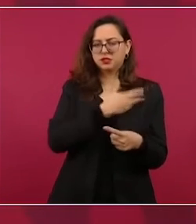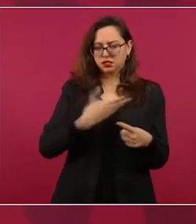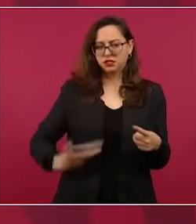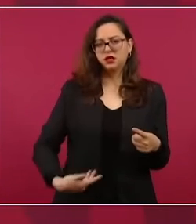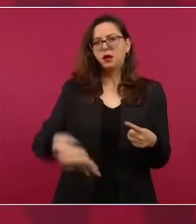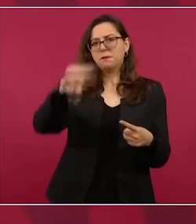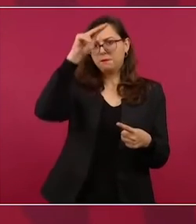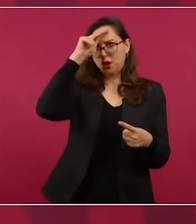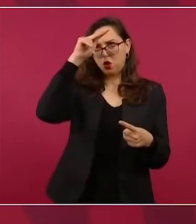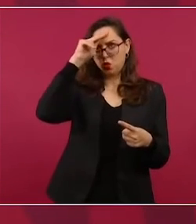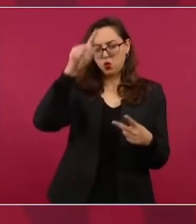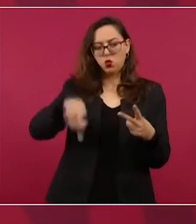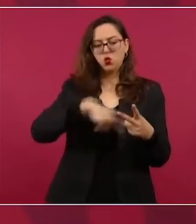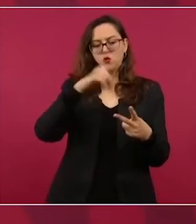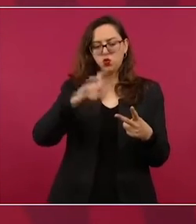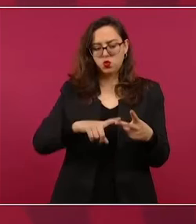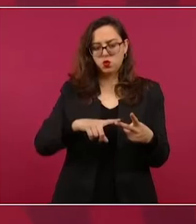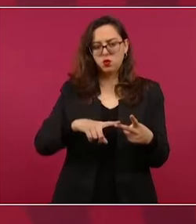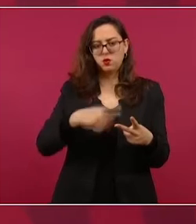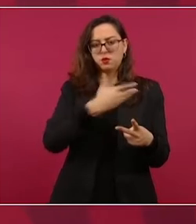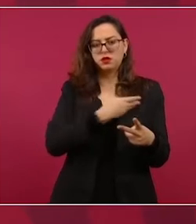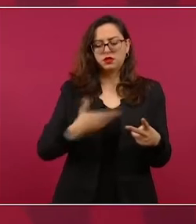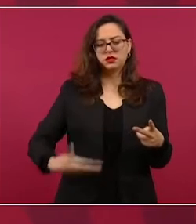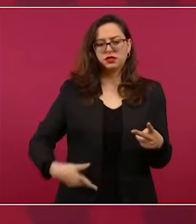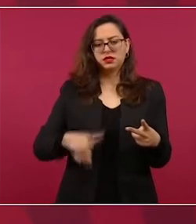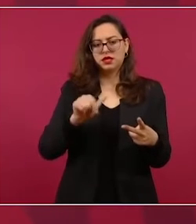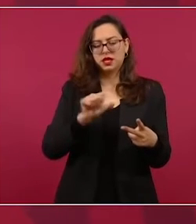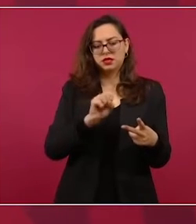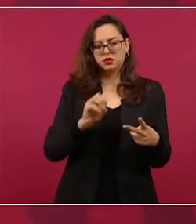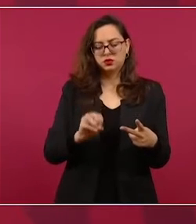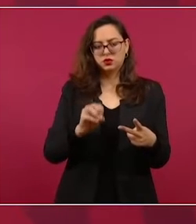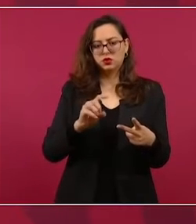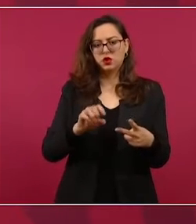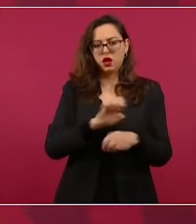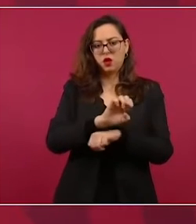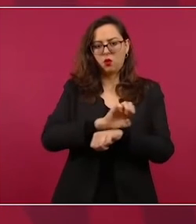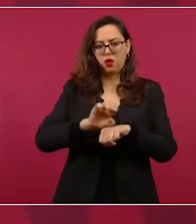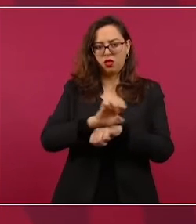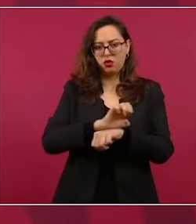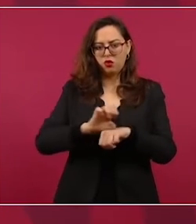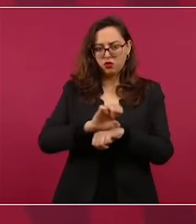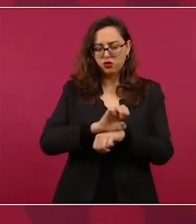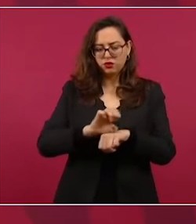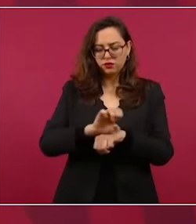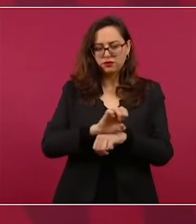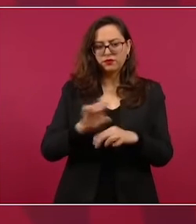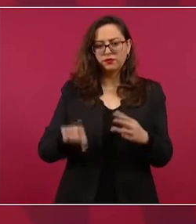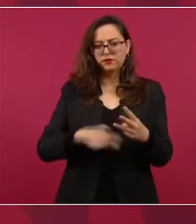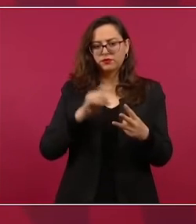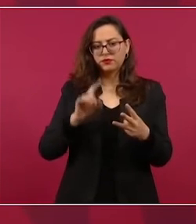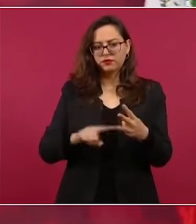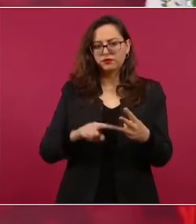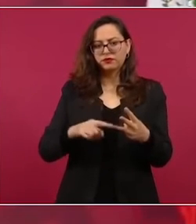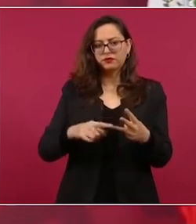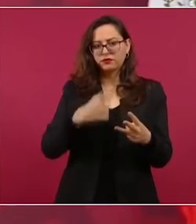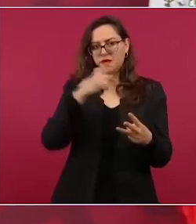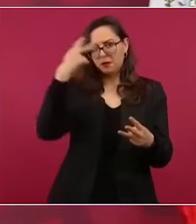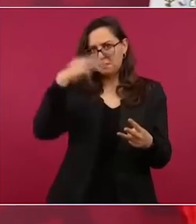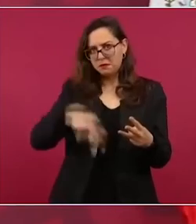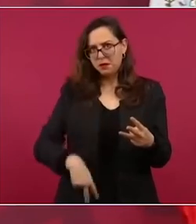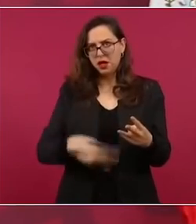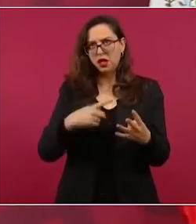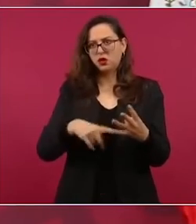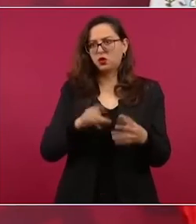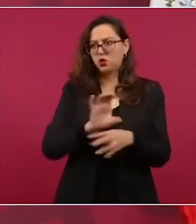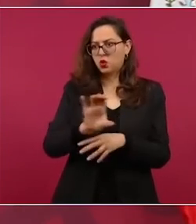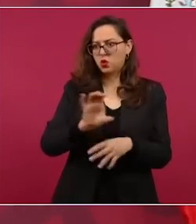el presidente Lazo de Ecuador y asistiríamos nosotros. Yo